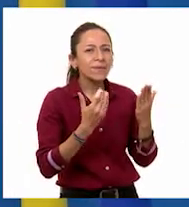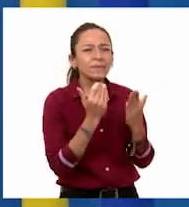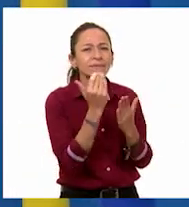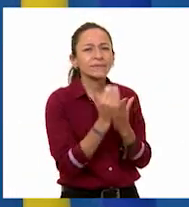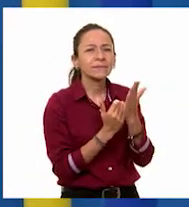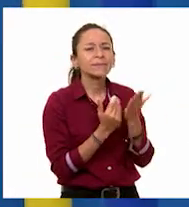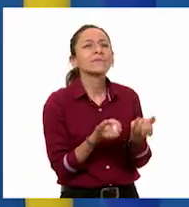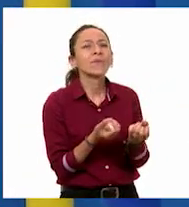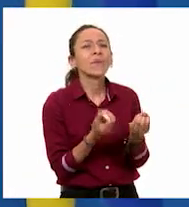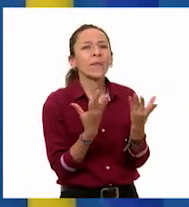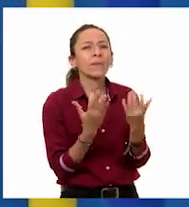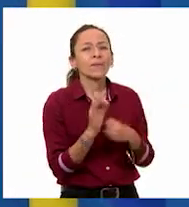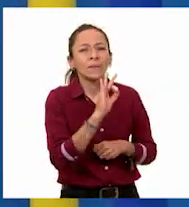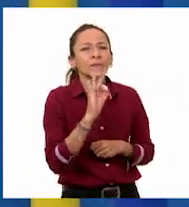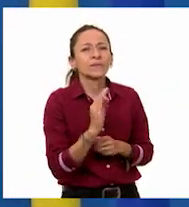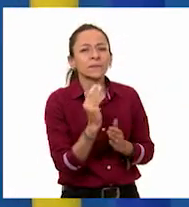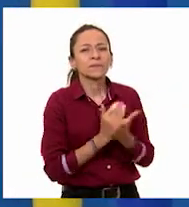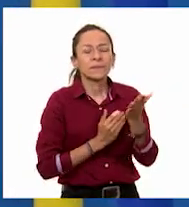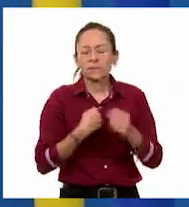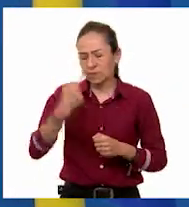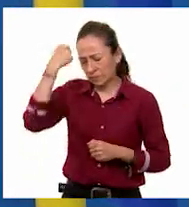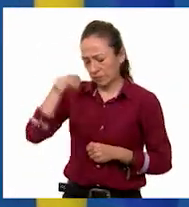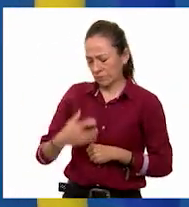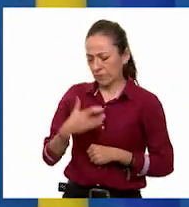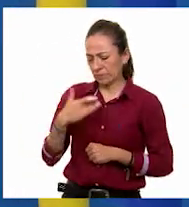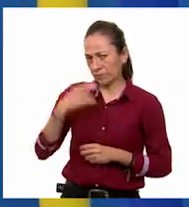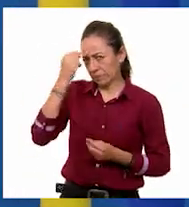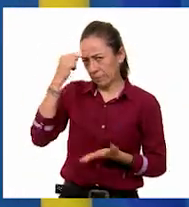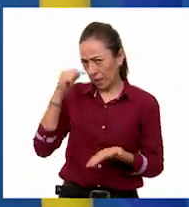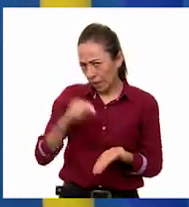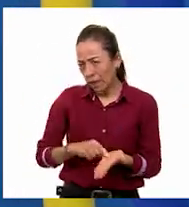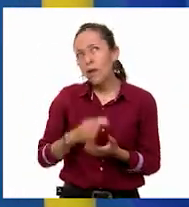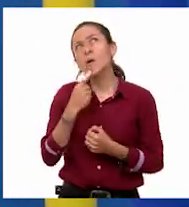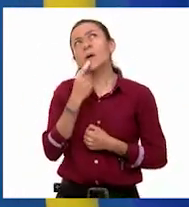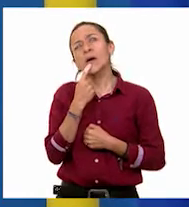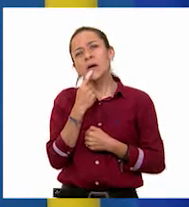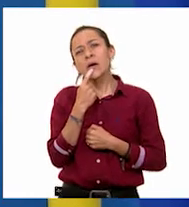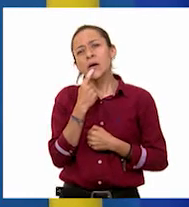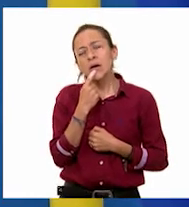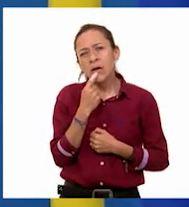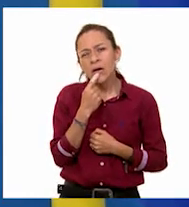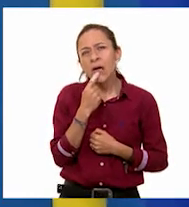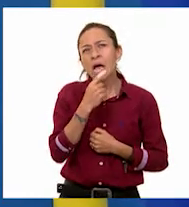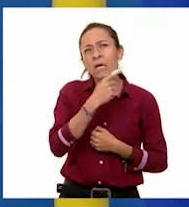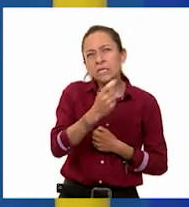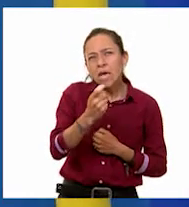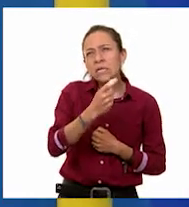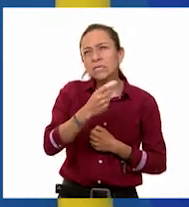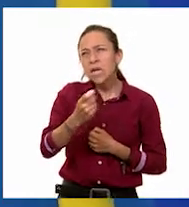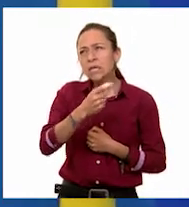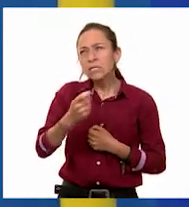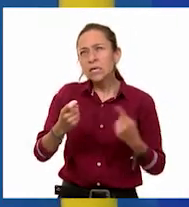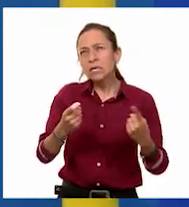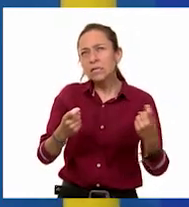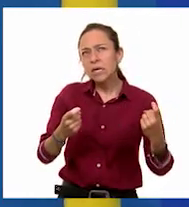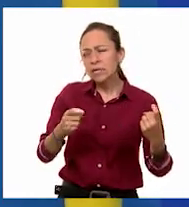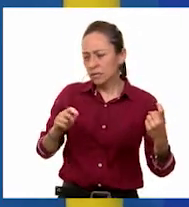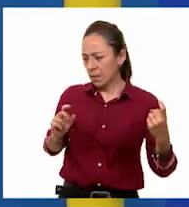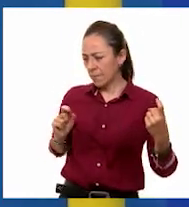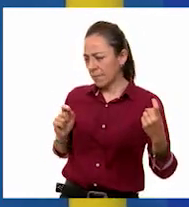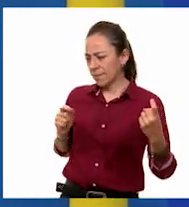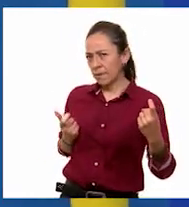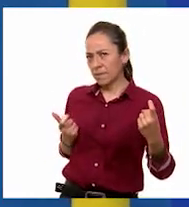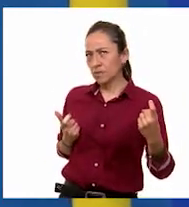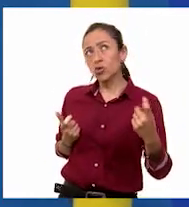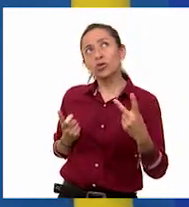Pues creo que ahora decimos por cada 100 pesos me descuentan 20 pesos. De 200